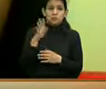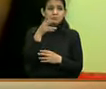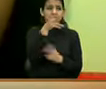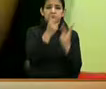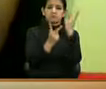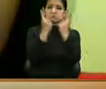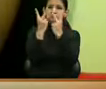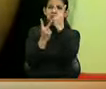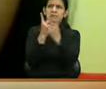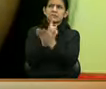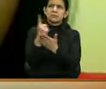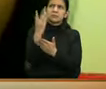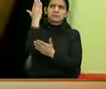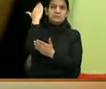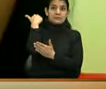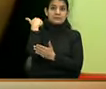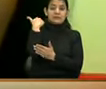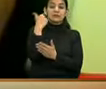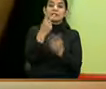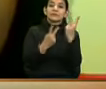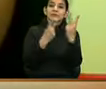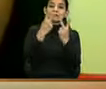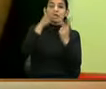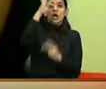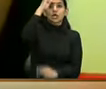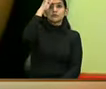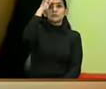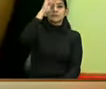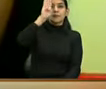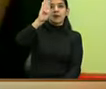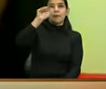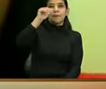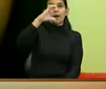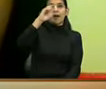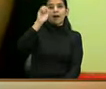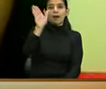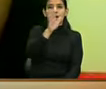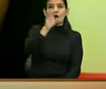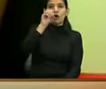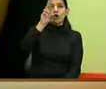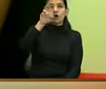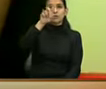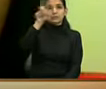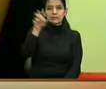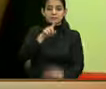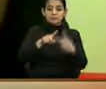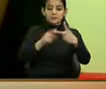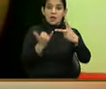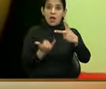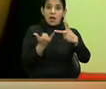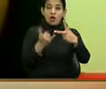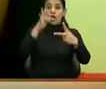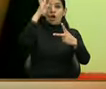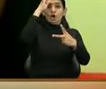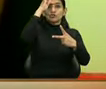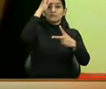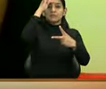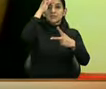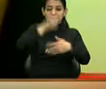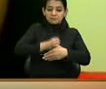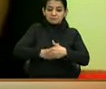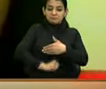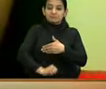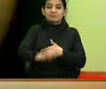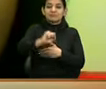la semana pasada, el hospital Baca Ortiz, y esta semana, hoy, el hospital y maternidad Isidro